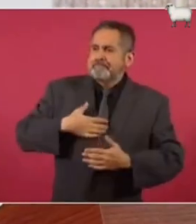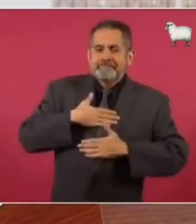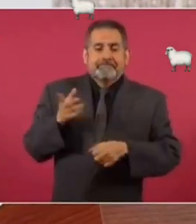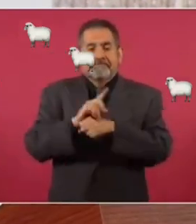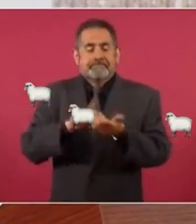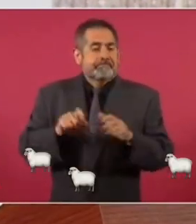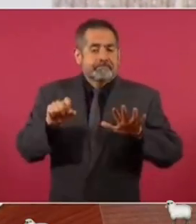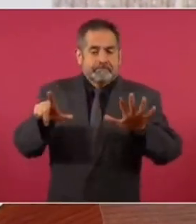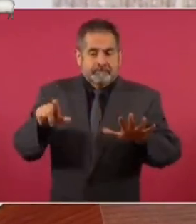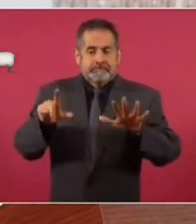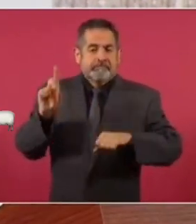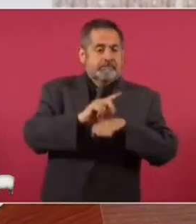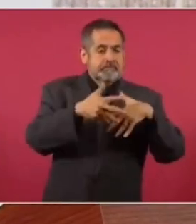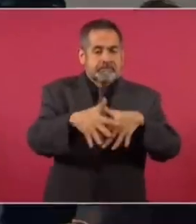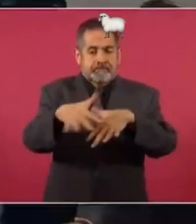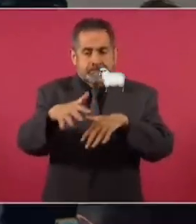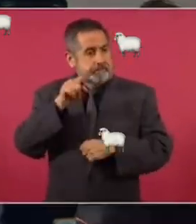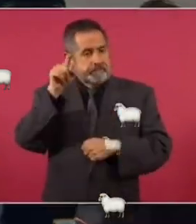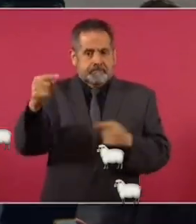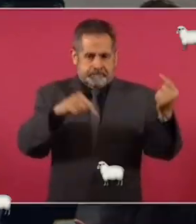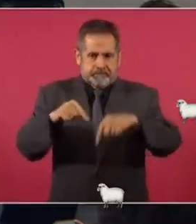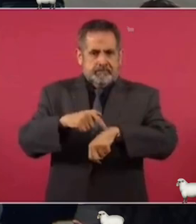El 27 en la marcha, para las 9.